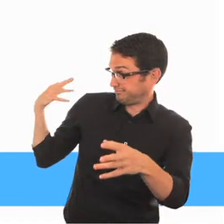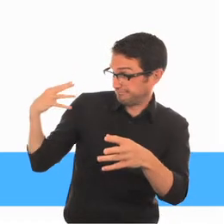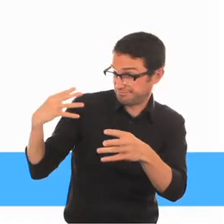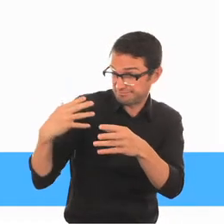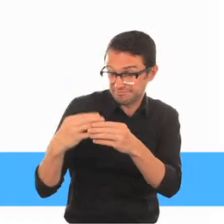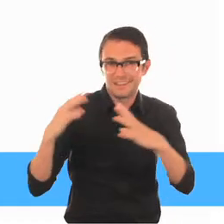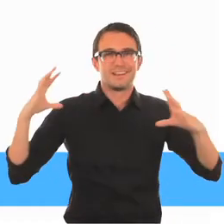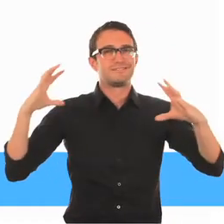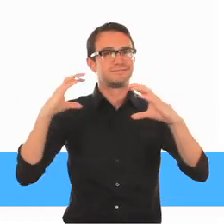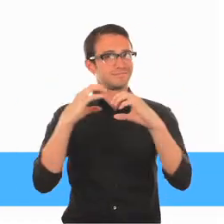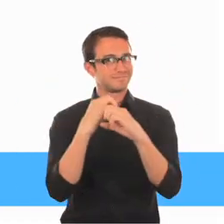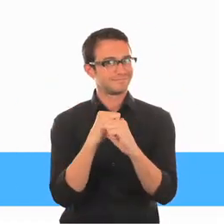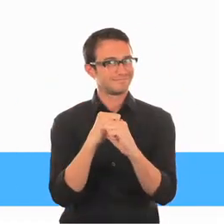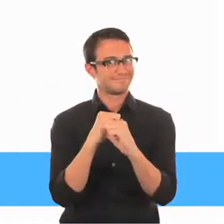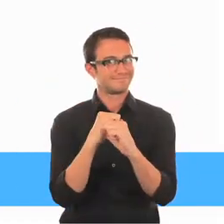Resumen